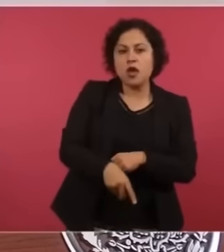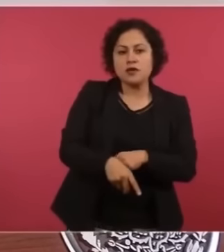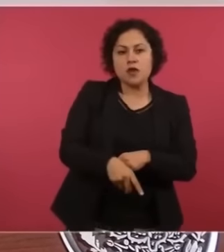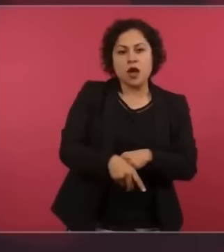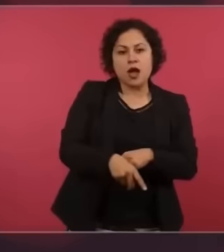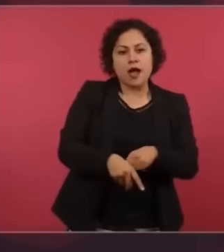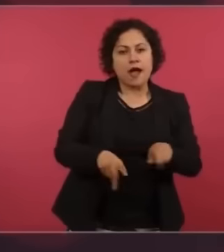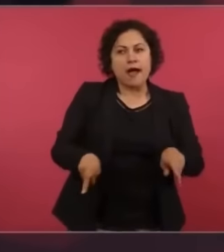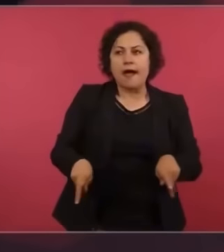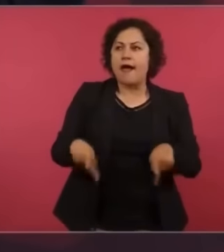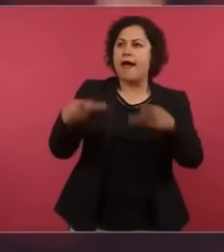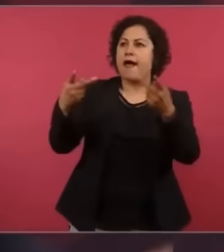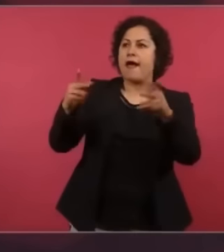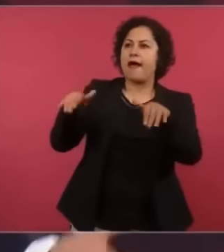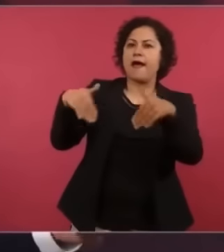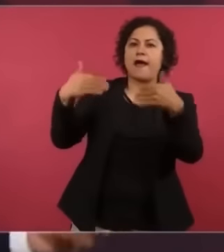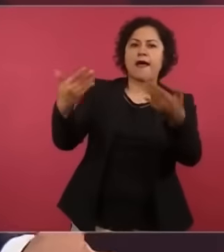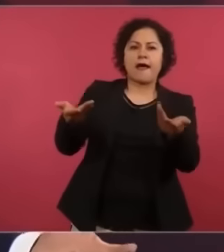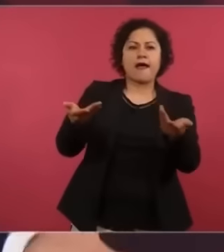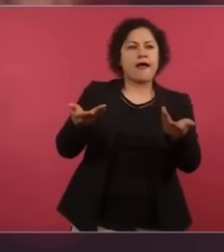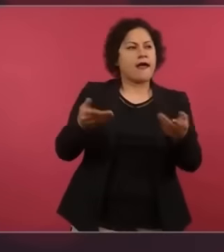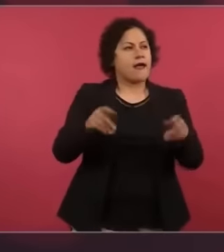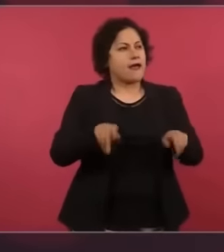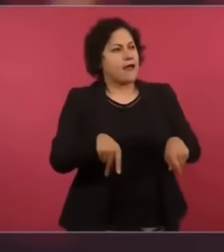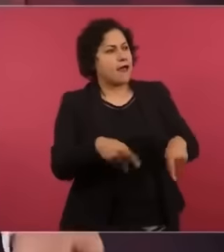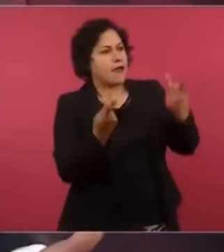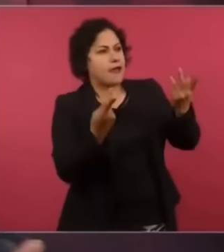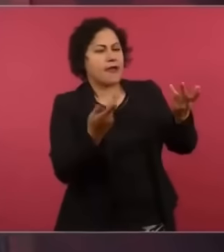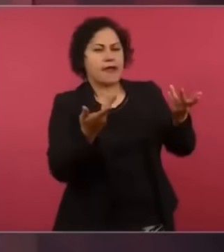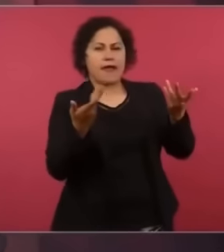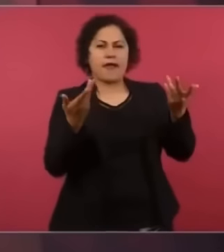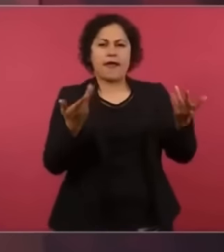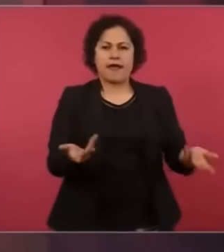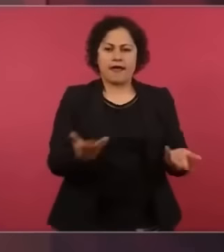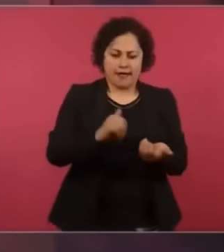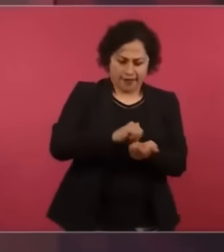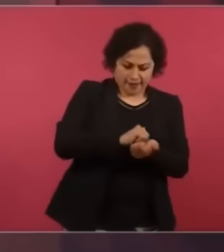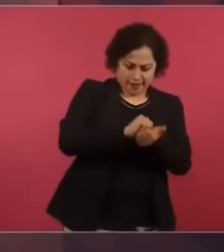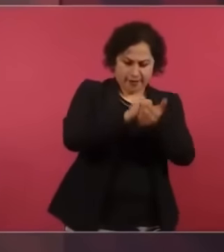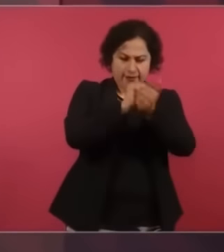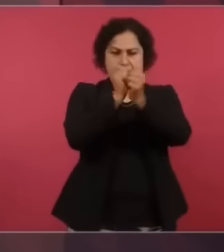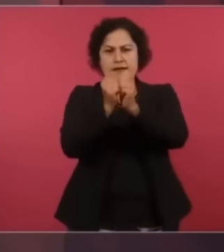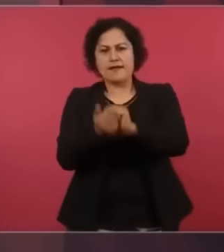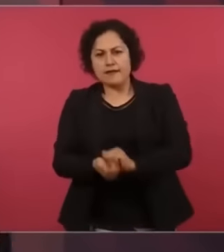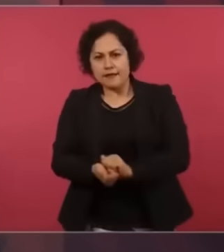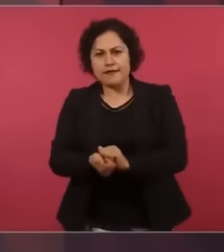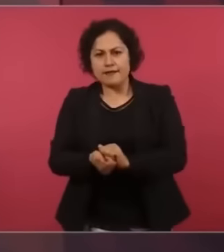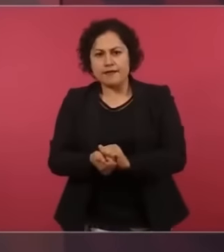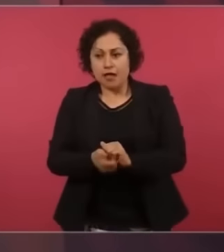¿Qué es privatizar? Es convertir lo público en privado.